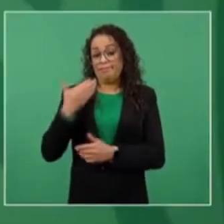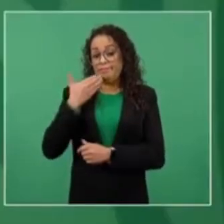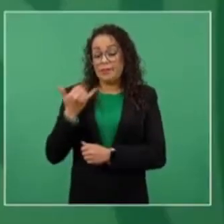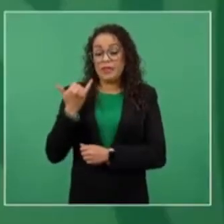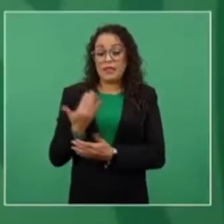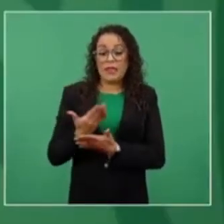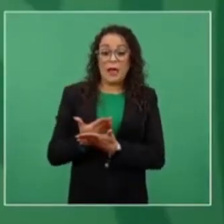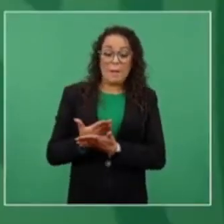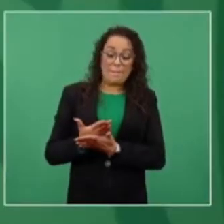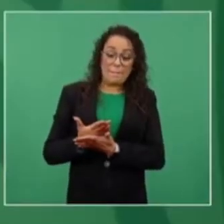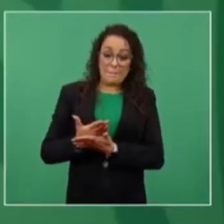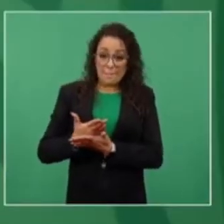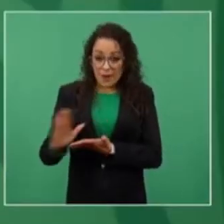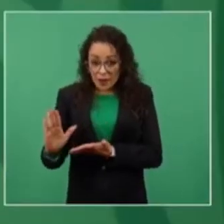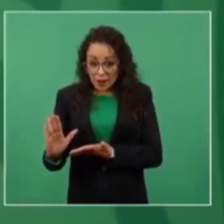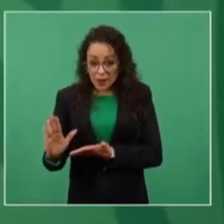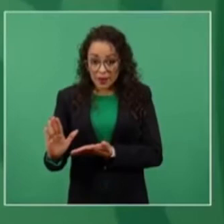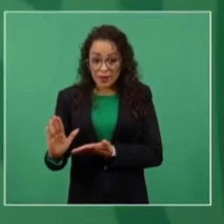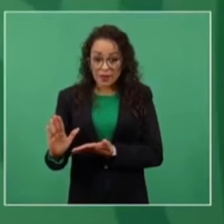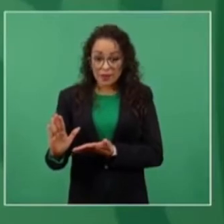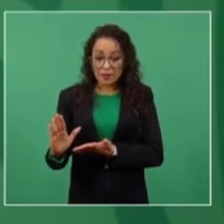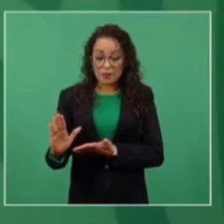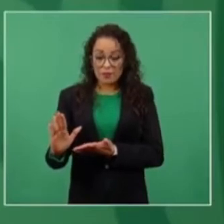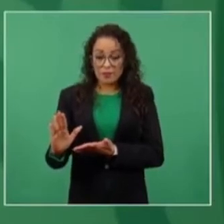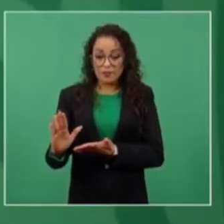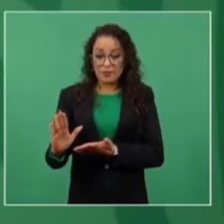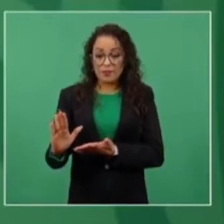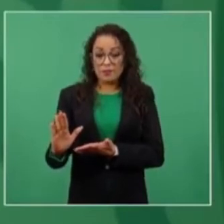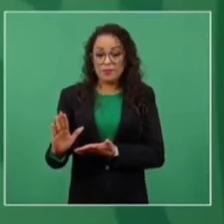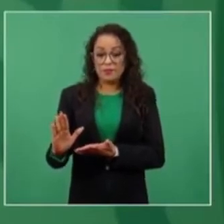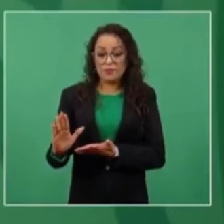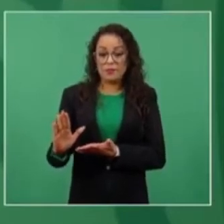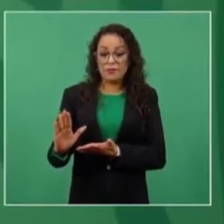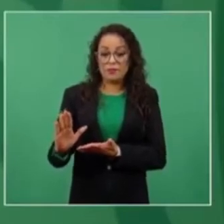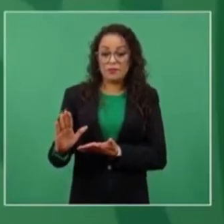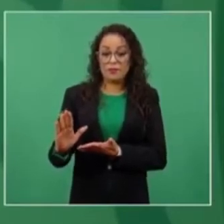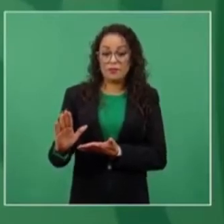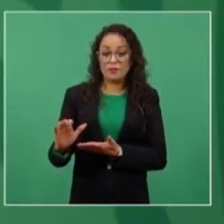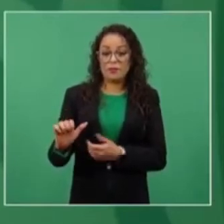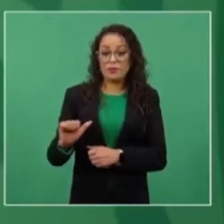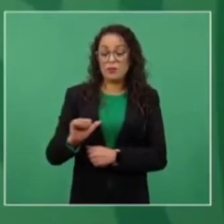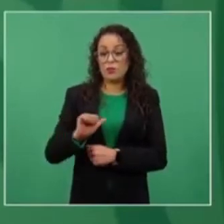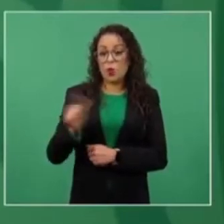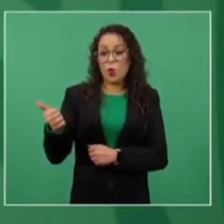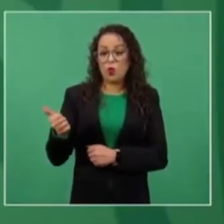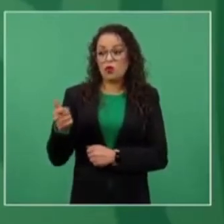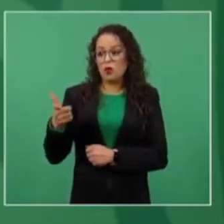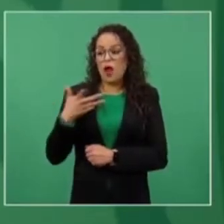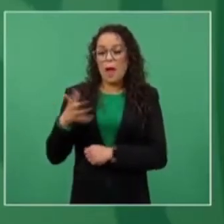otras entradas, prestaciones,